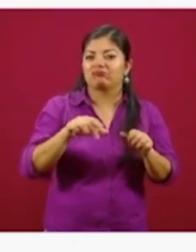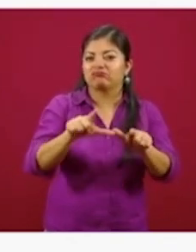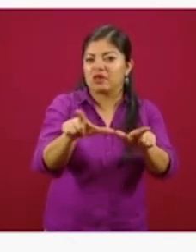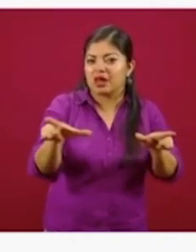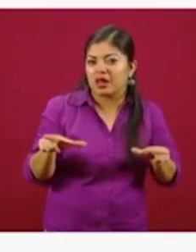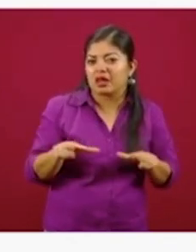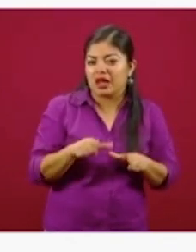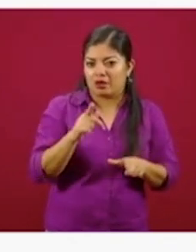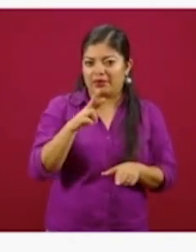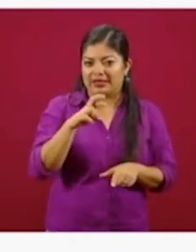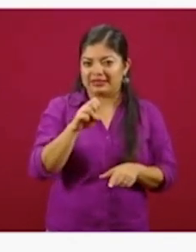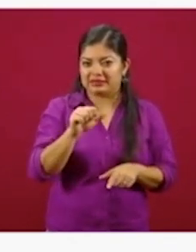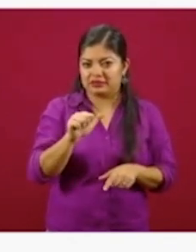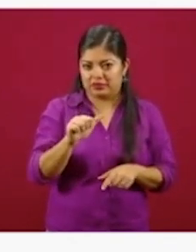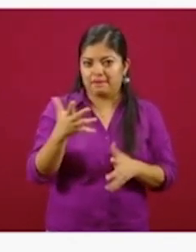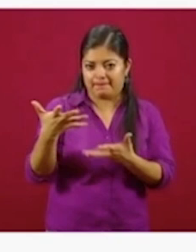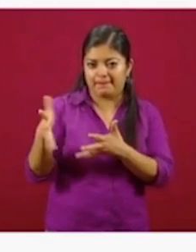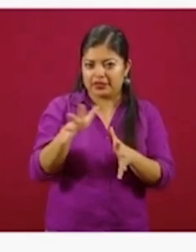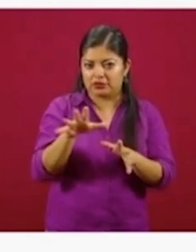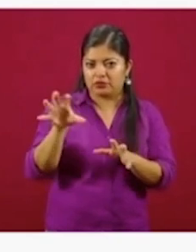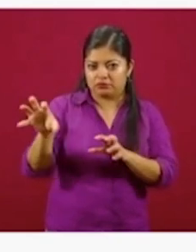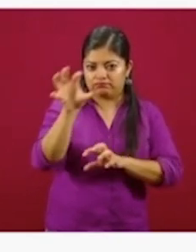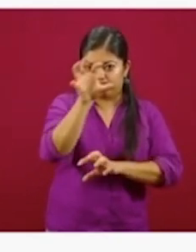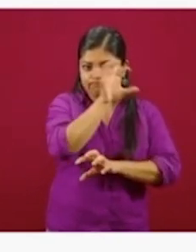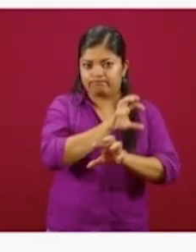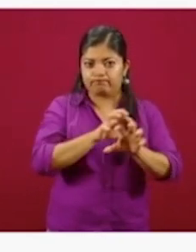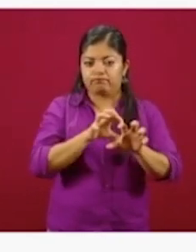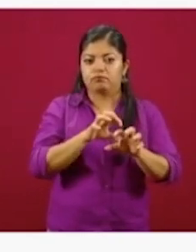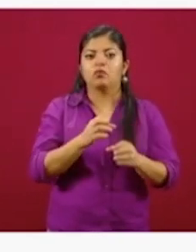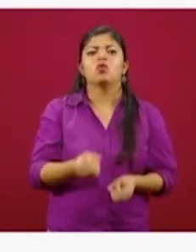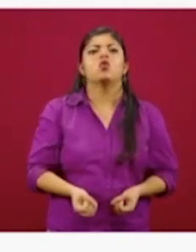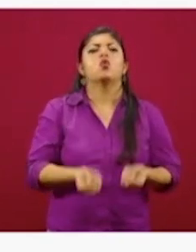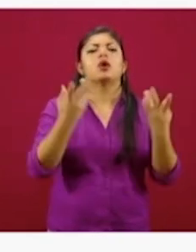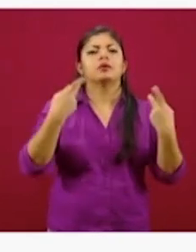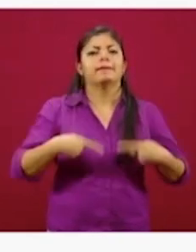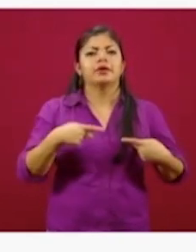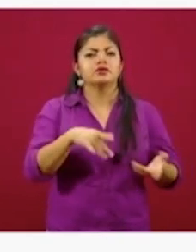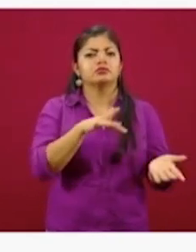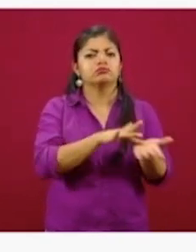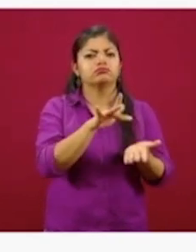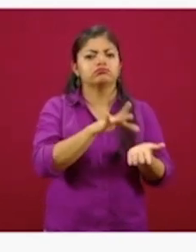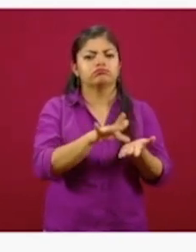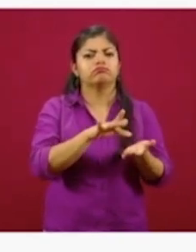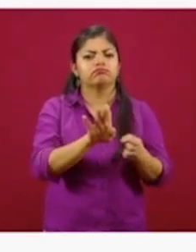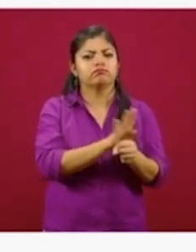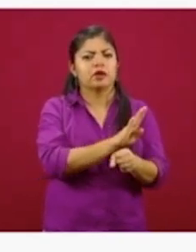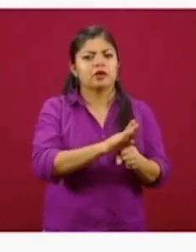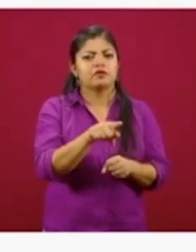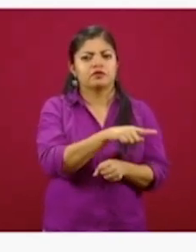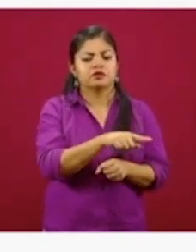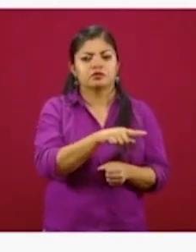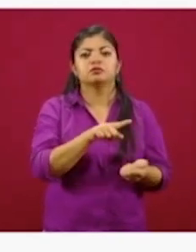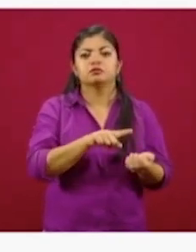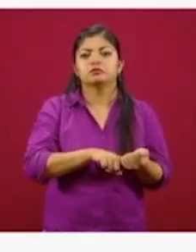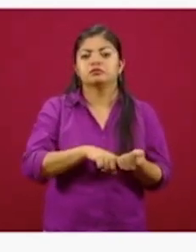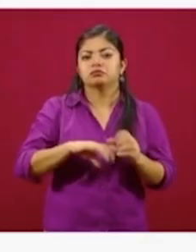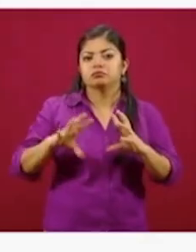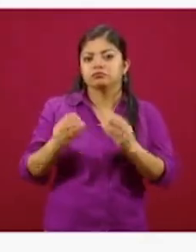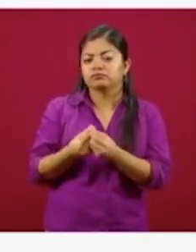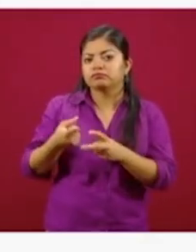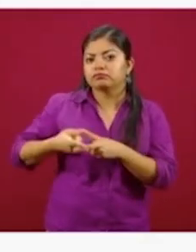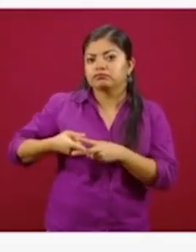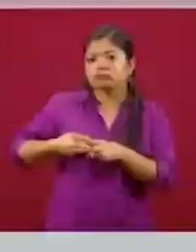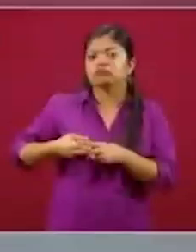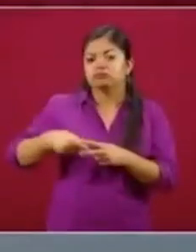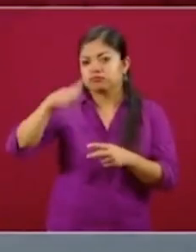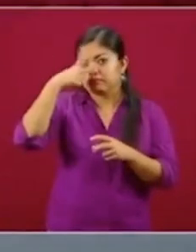Este es más o menos el monto de distribución, el número de beneficiarios en función de la población pesquera que tenemos registrada